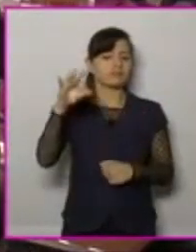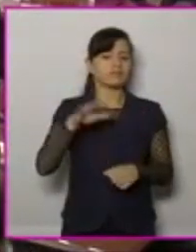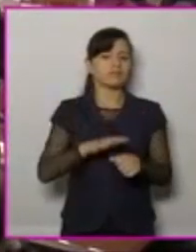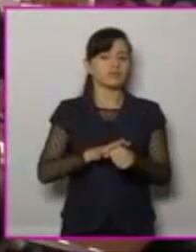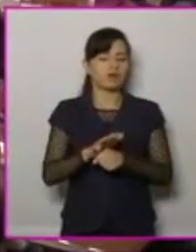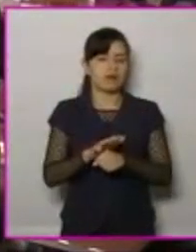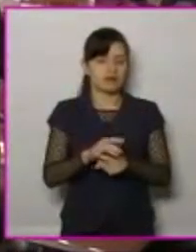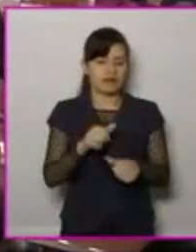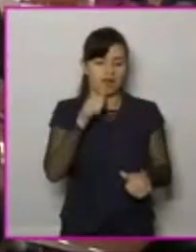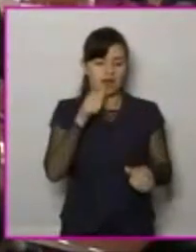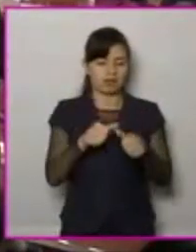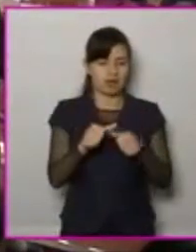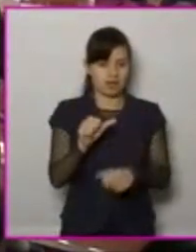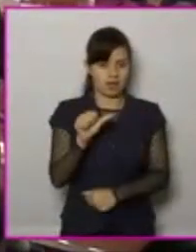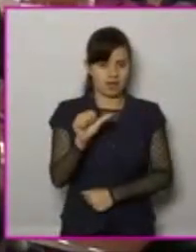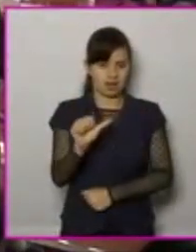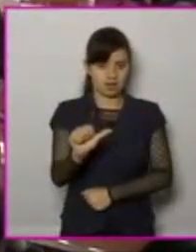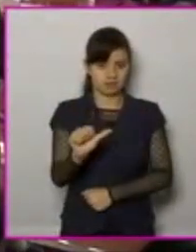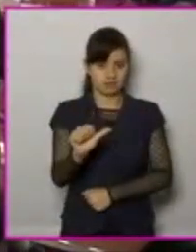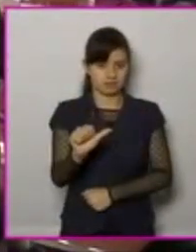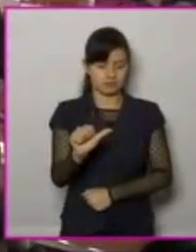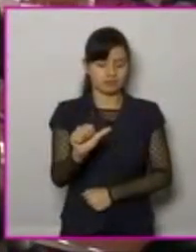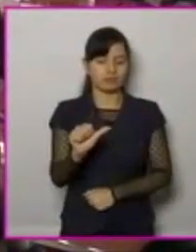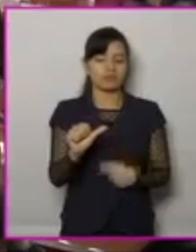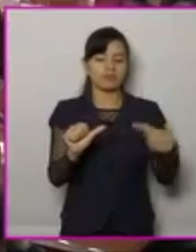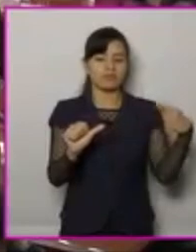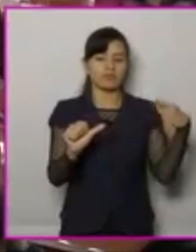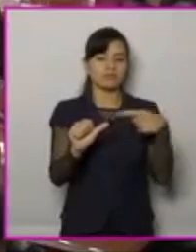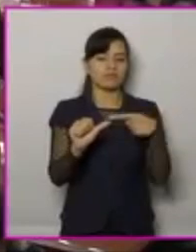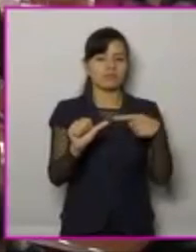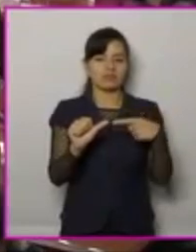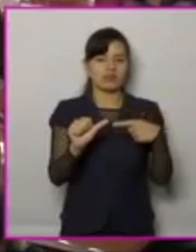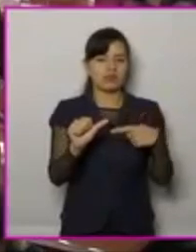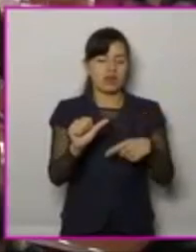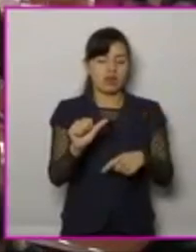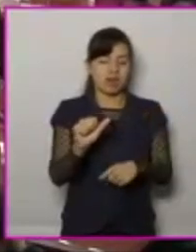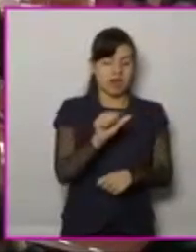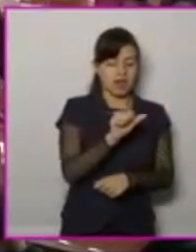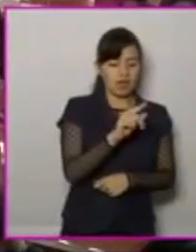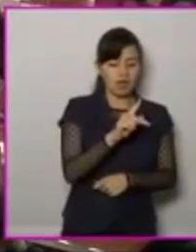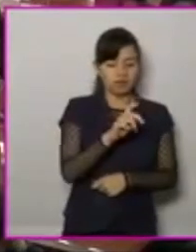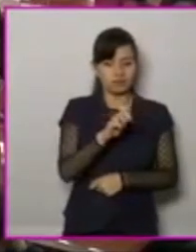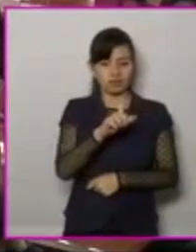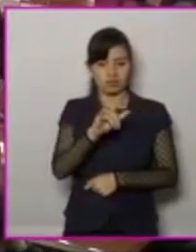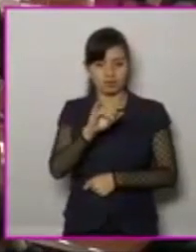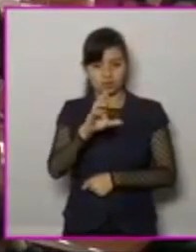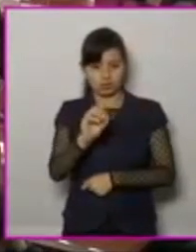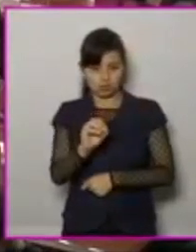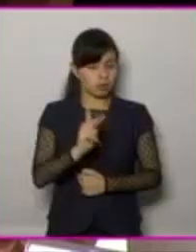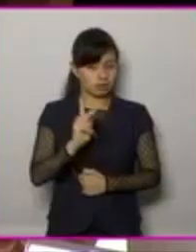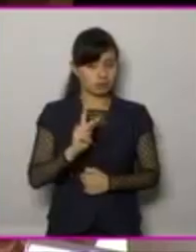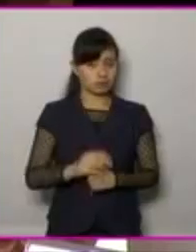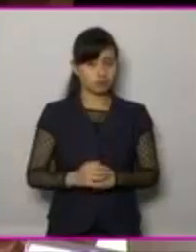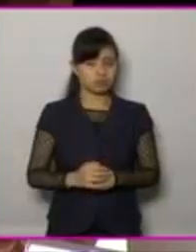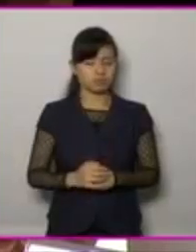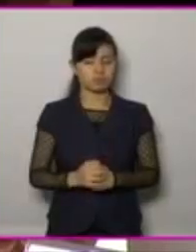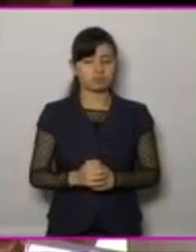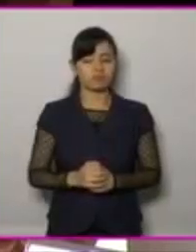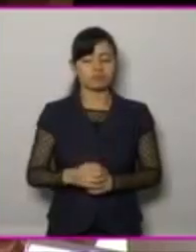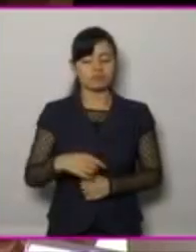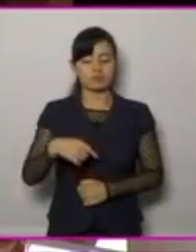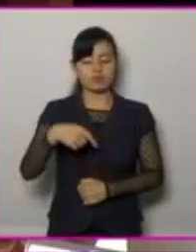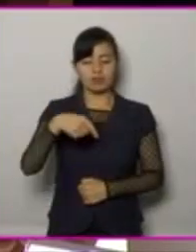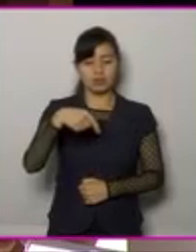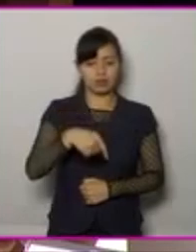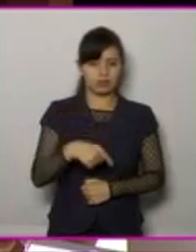entre las cinco entidades. En esta sesión también se avaló el acuerdo sobre el procedimiento sancionador ordinario contra el partido Morena, que le